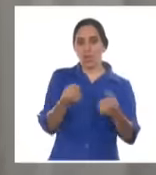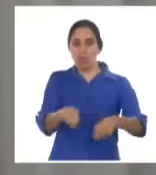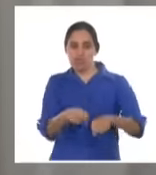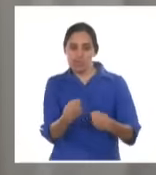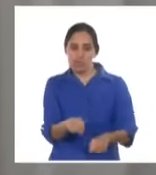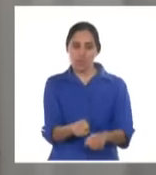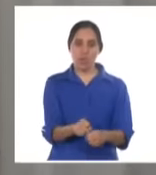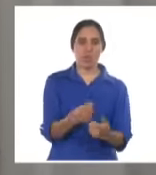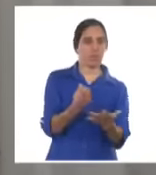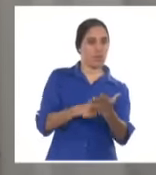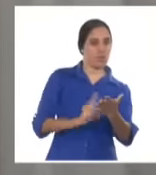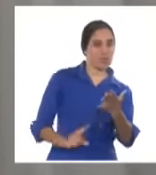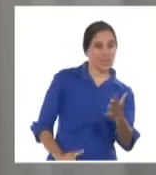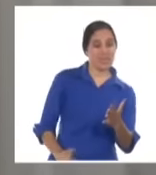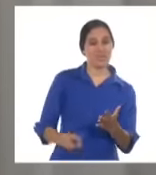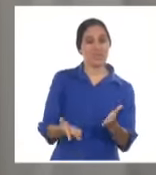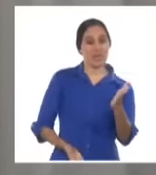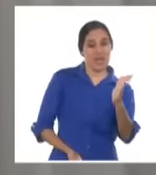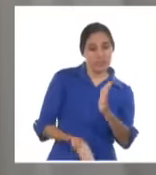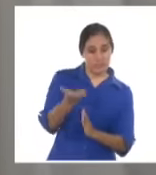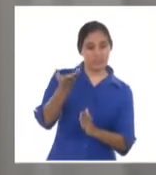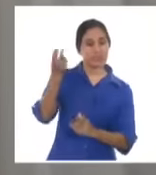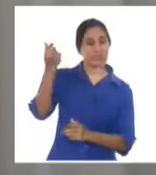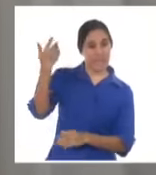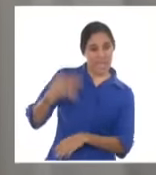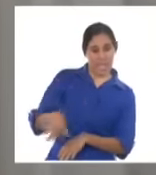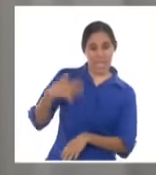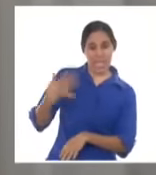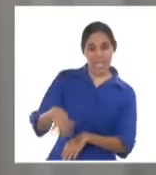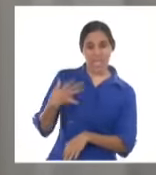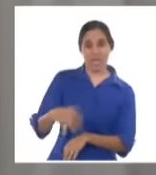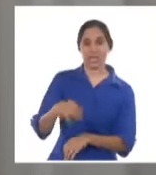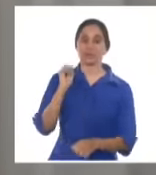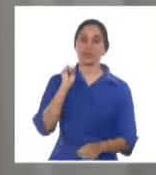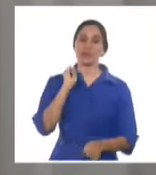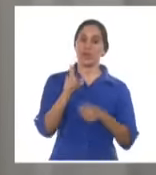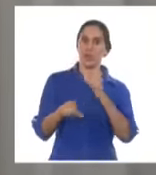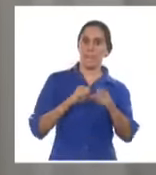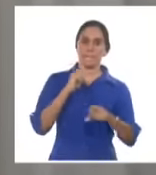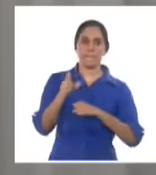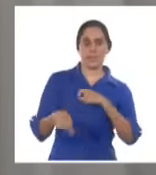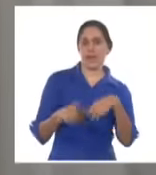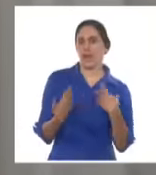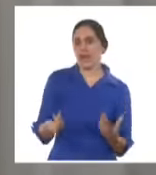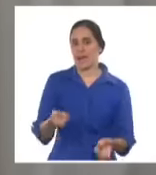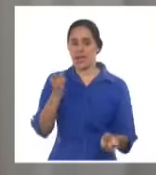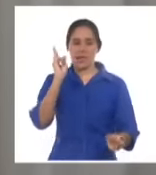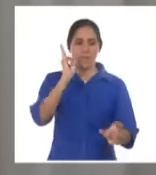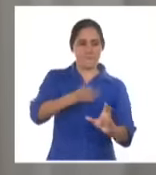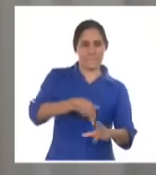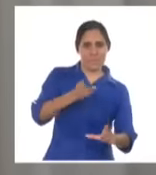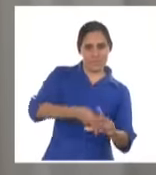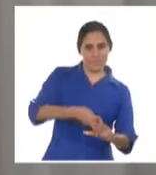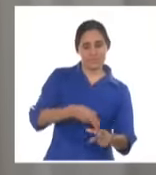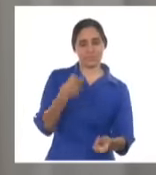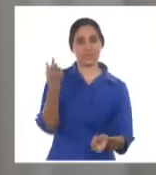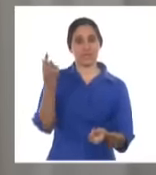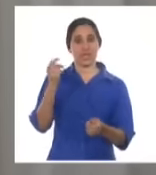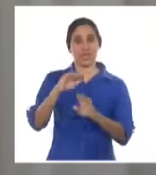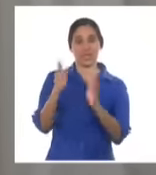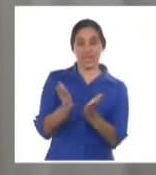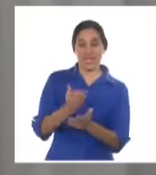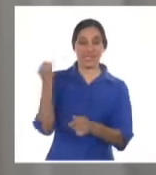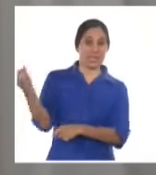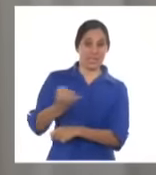altos precios a los que se enfrenta el país para la compra de los combustibles en el mercado internacional y poder destinar a